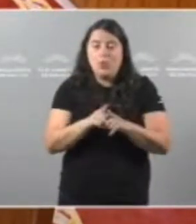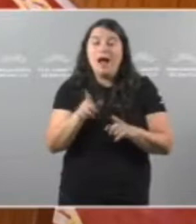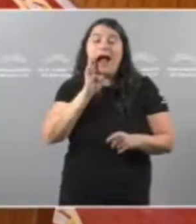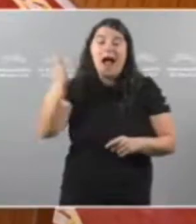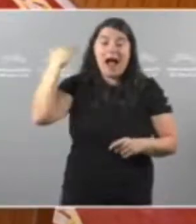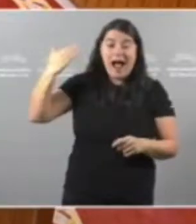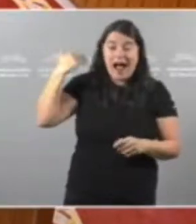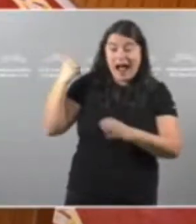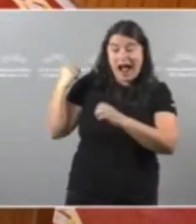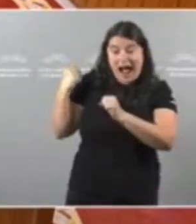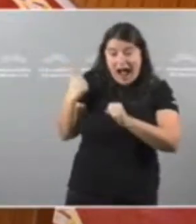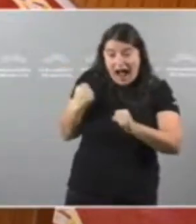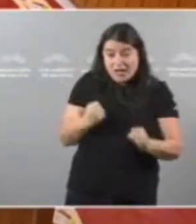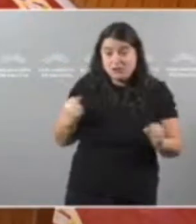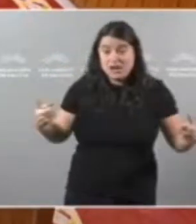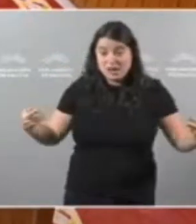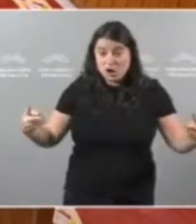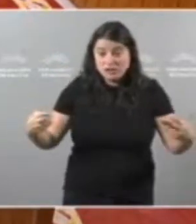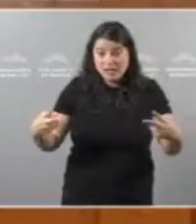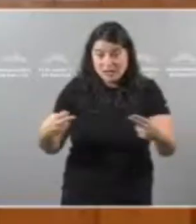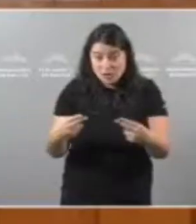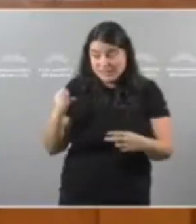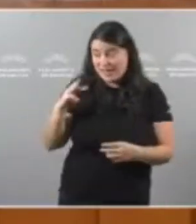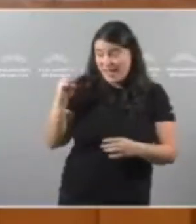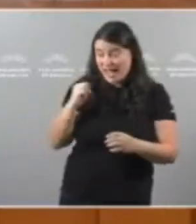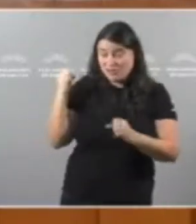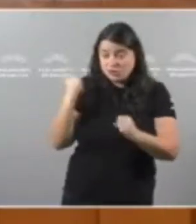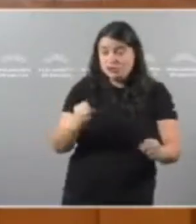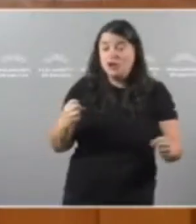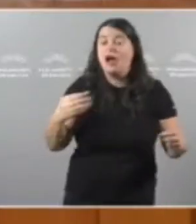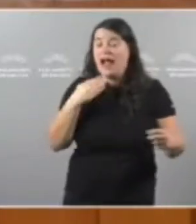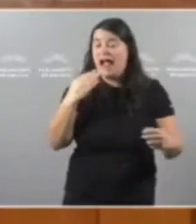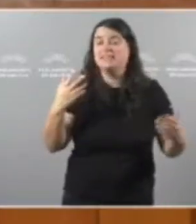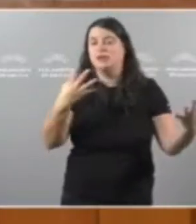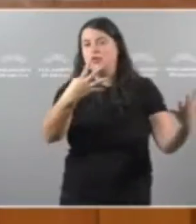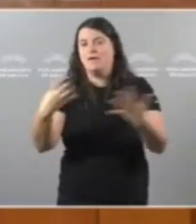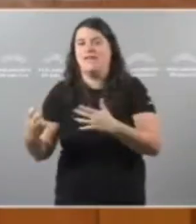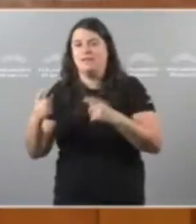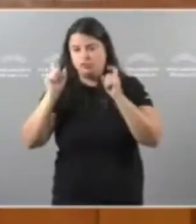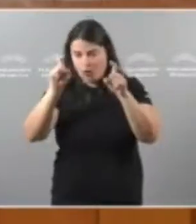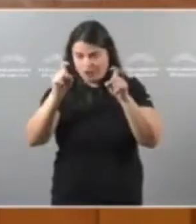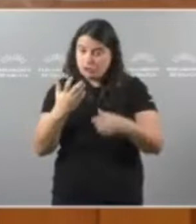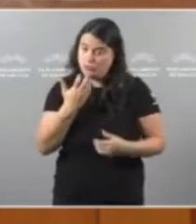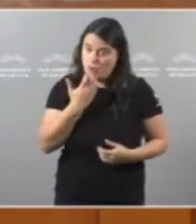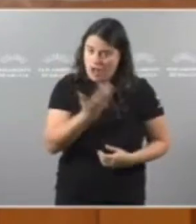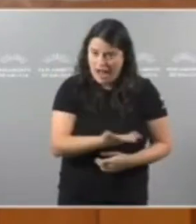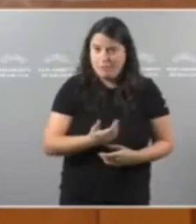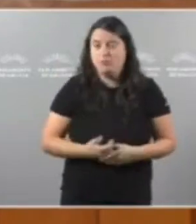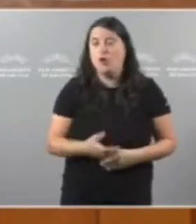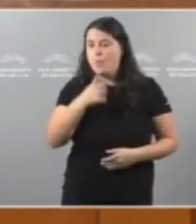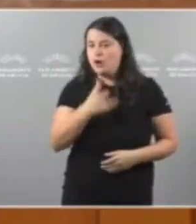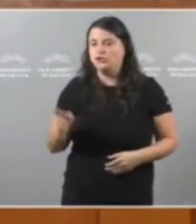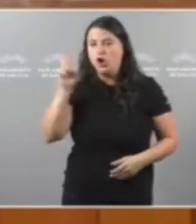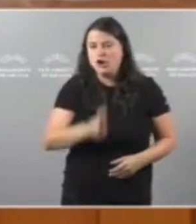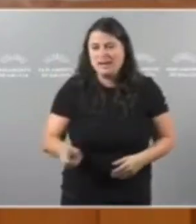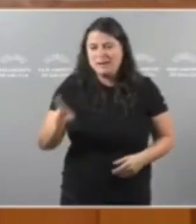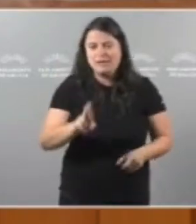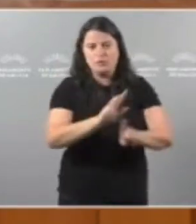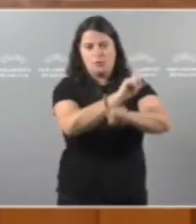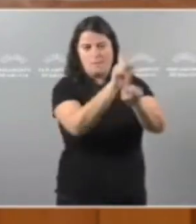ao longo destos últimos 13 anos de goberno Por eso, insisto na miña pregunta